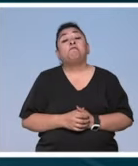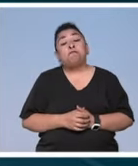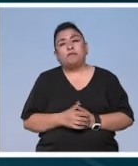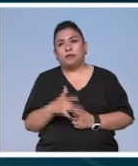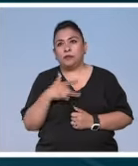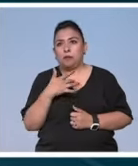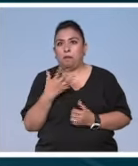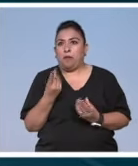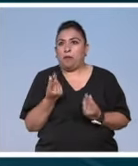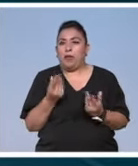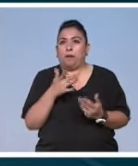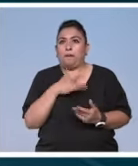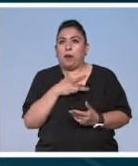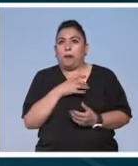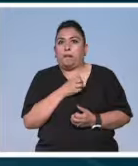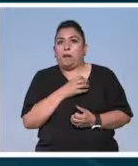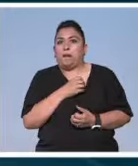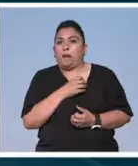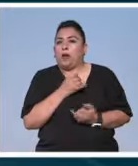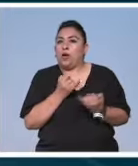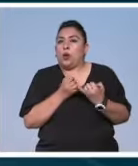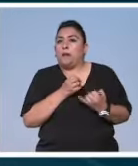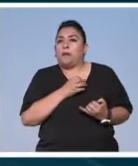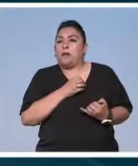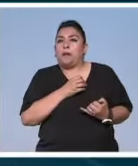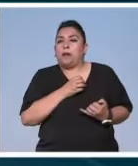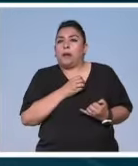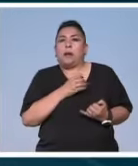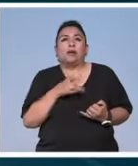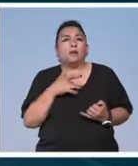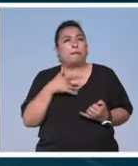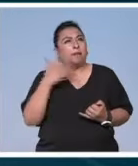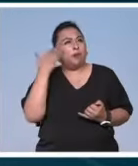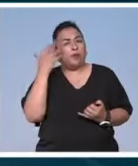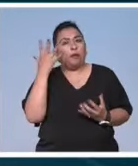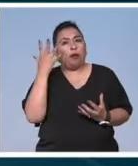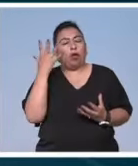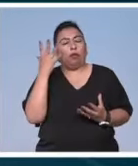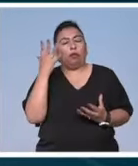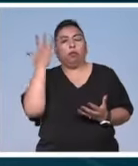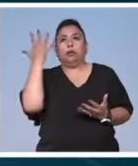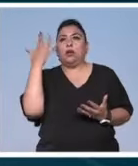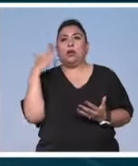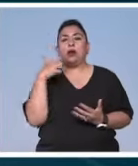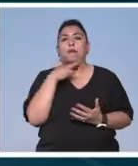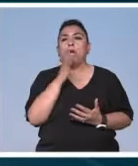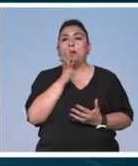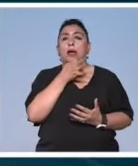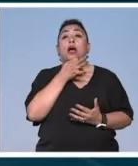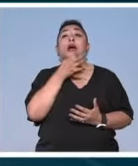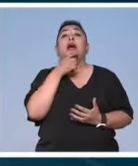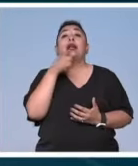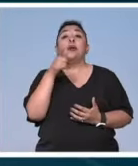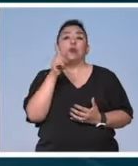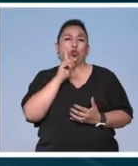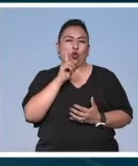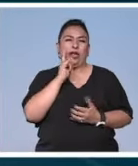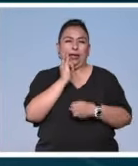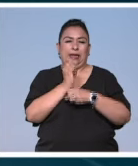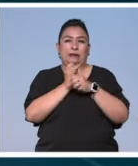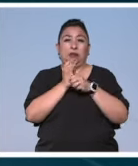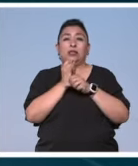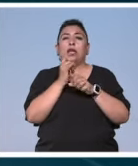que nos aceleramos los latidos del corazón también y esto hace parecer que el tiempo se escapa de nuestras manos así que Arshlanova sugiere